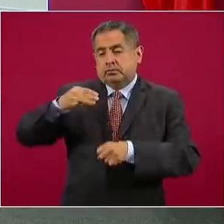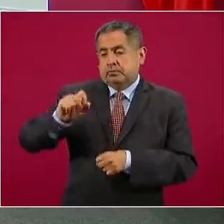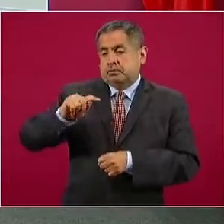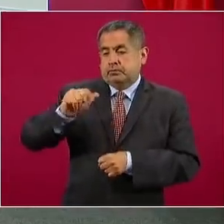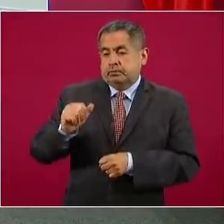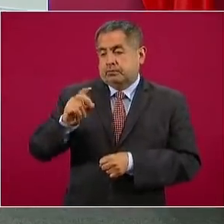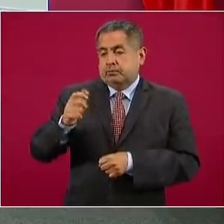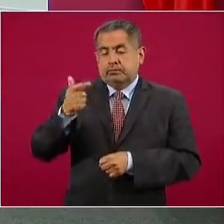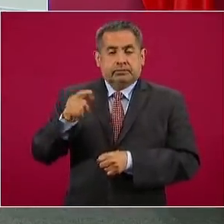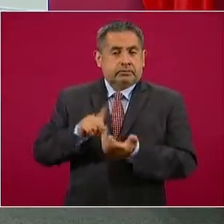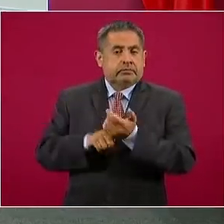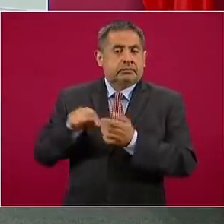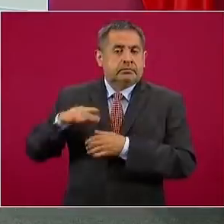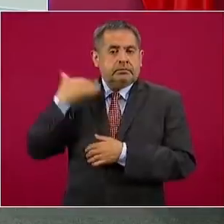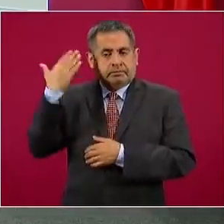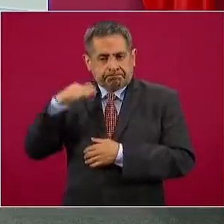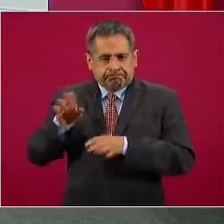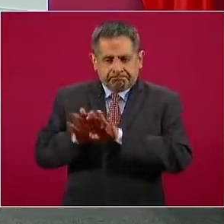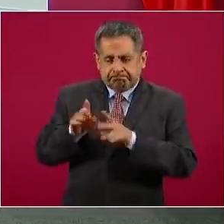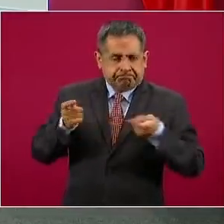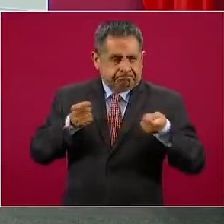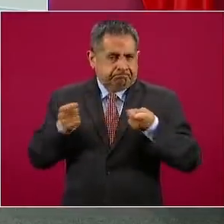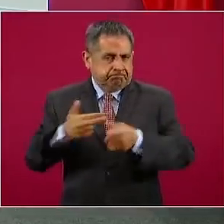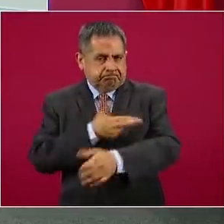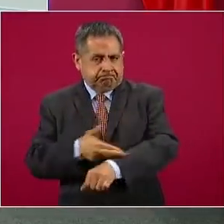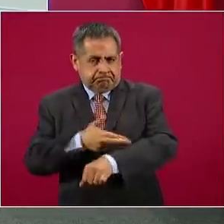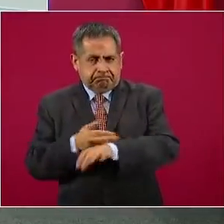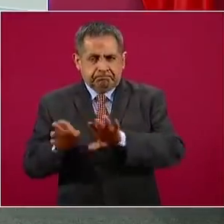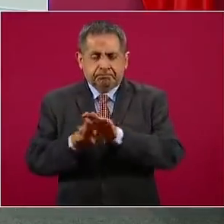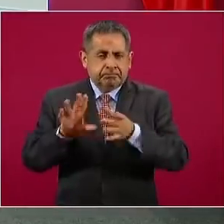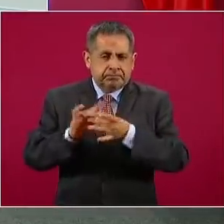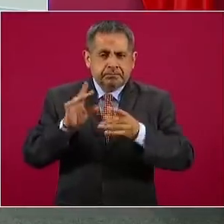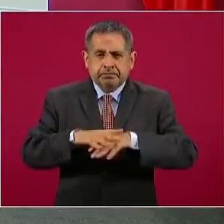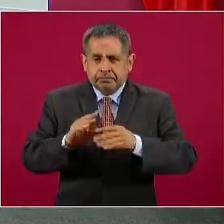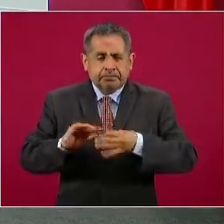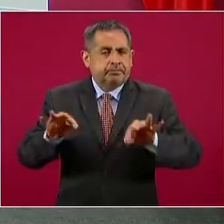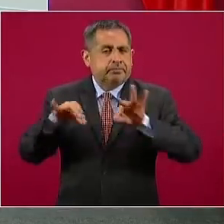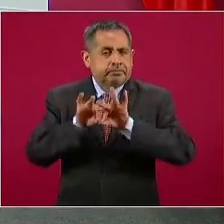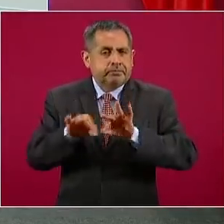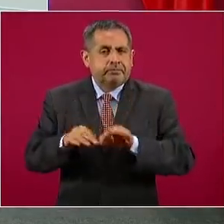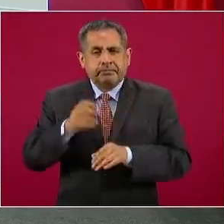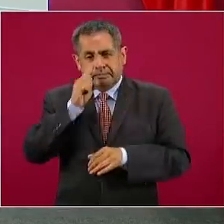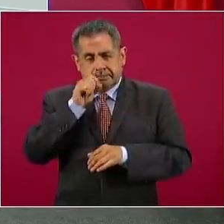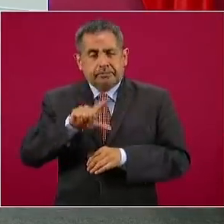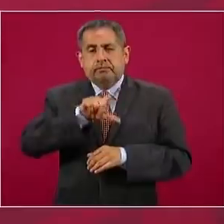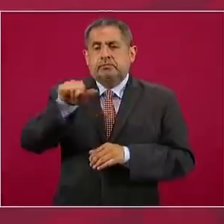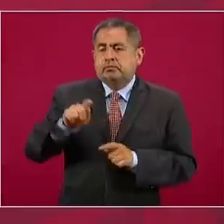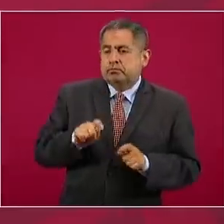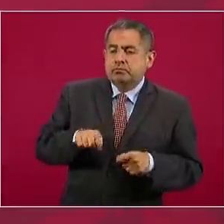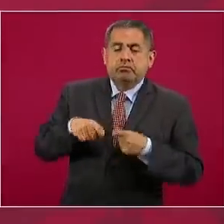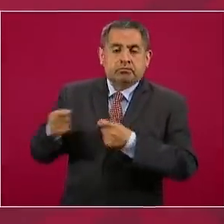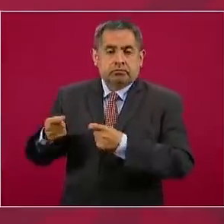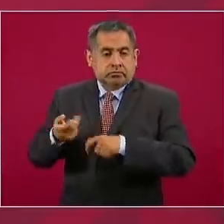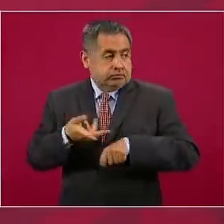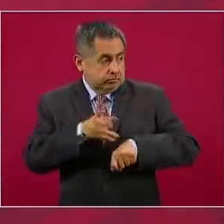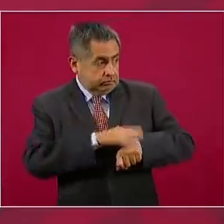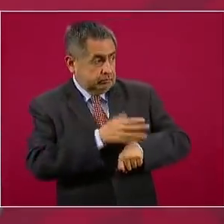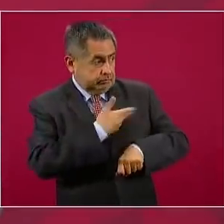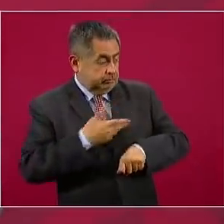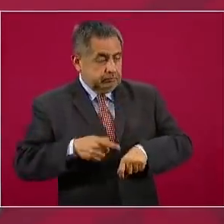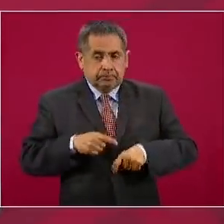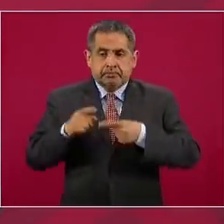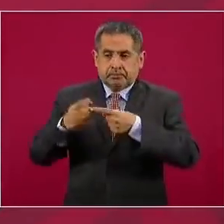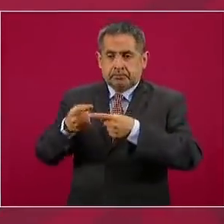cargo esta iniciativa, para algunos detalles que son relevantes. Y después escucharíamos, si el presidente así me lo permite,